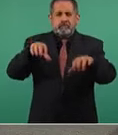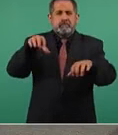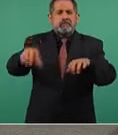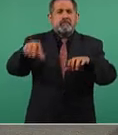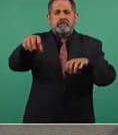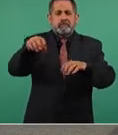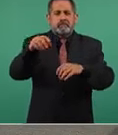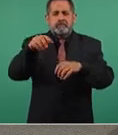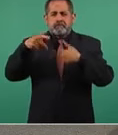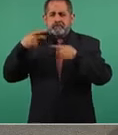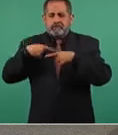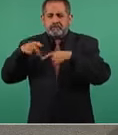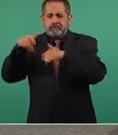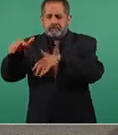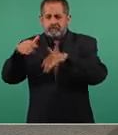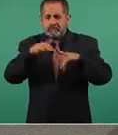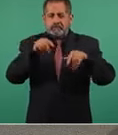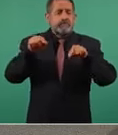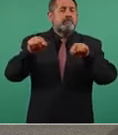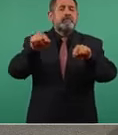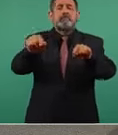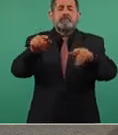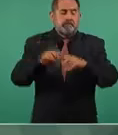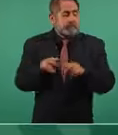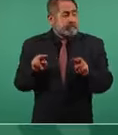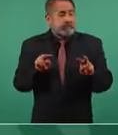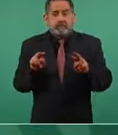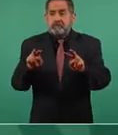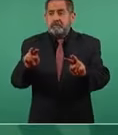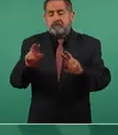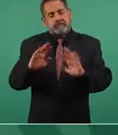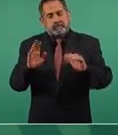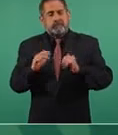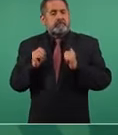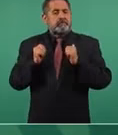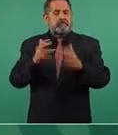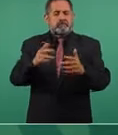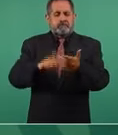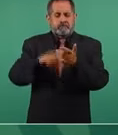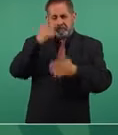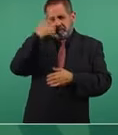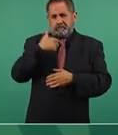Ya cuando entró la noche que habíamos pasado